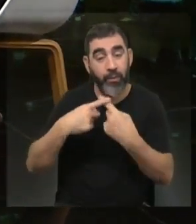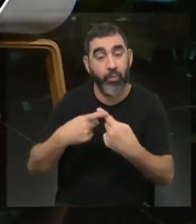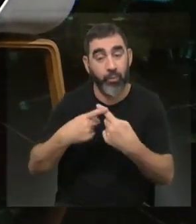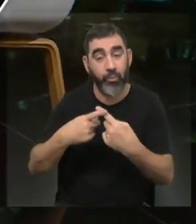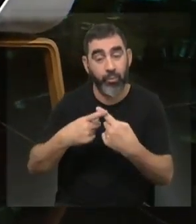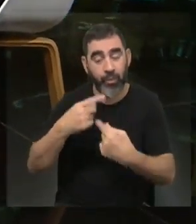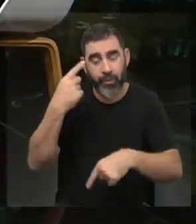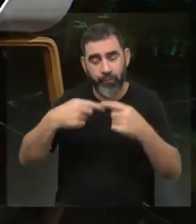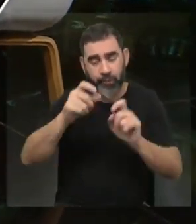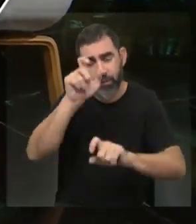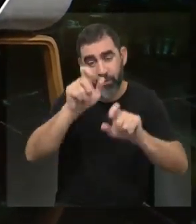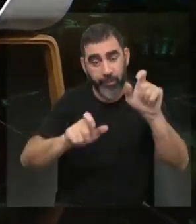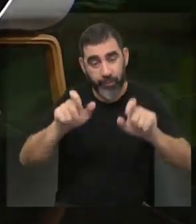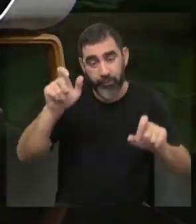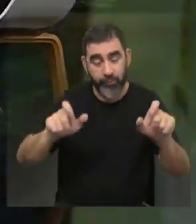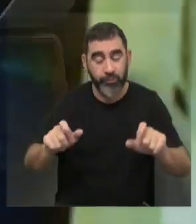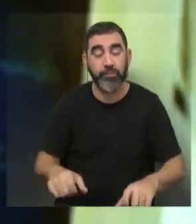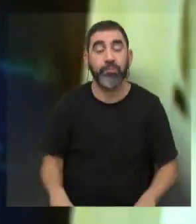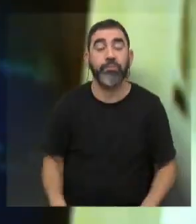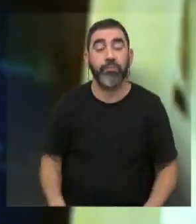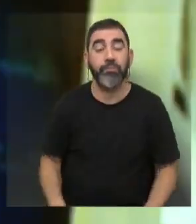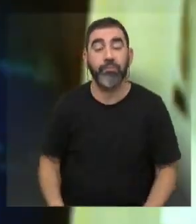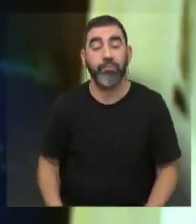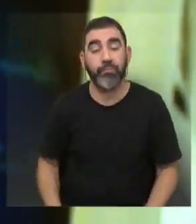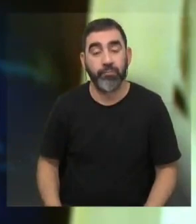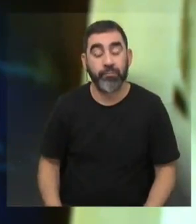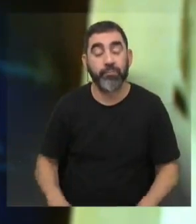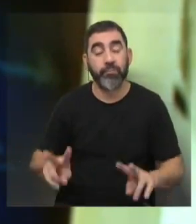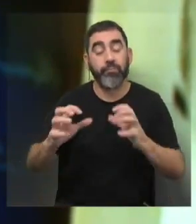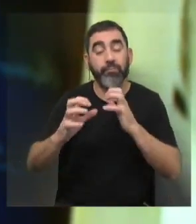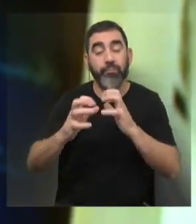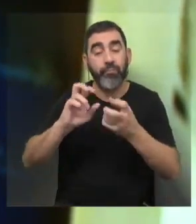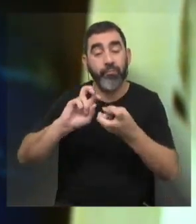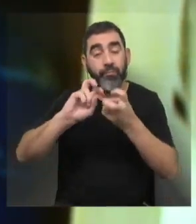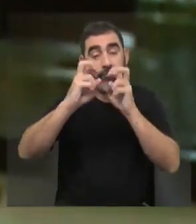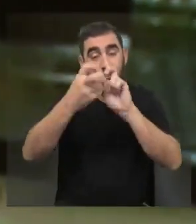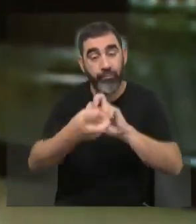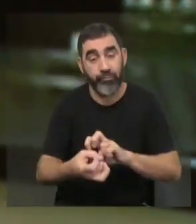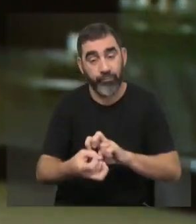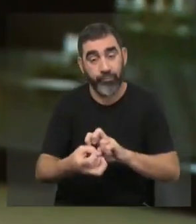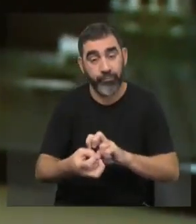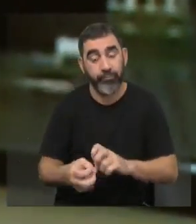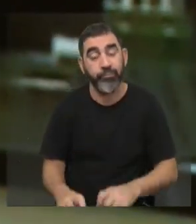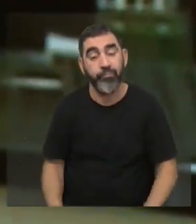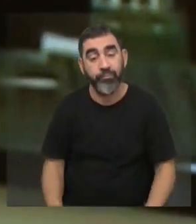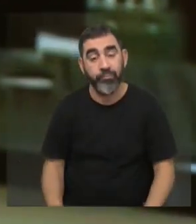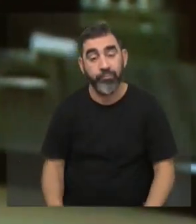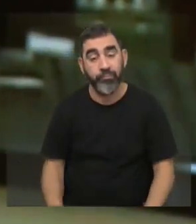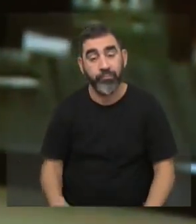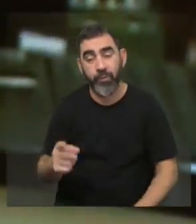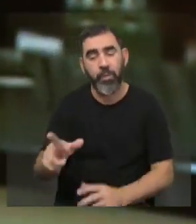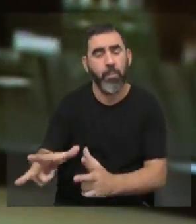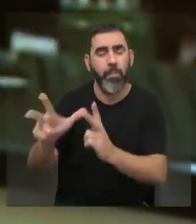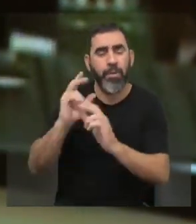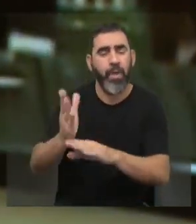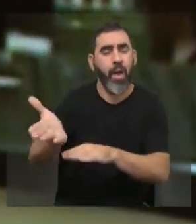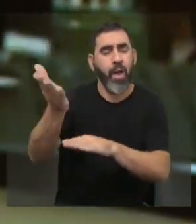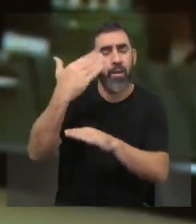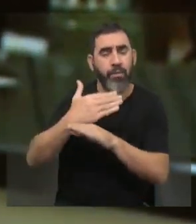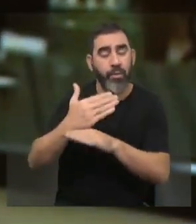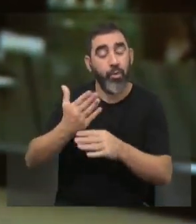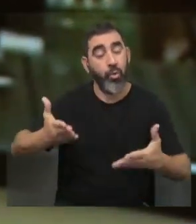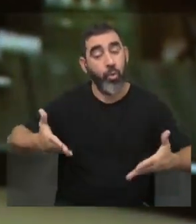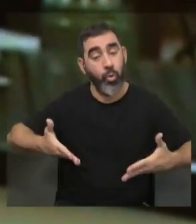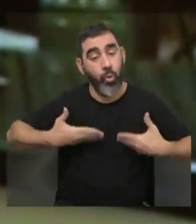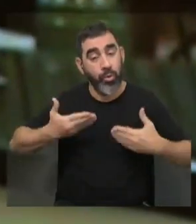de todas las personas involucradas, los actores del sistema, en el tema de energías renovables. Hoy me decían fuera de cámara que estaban muy